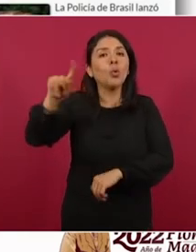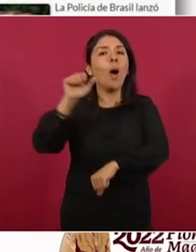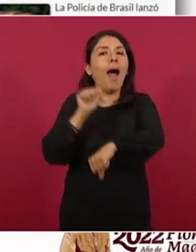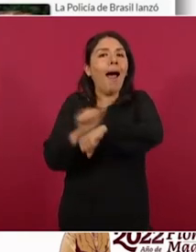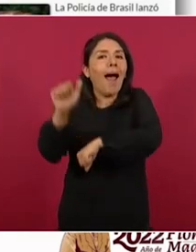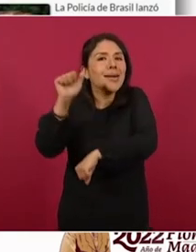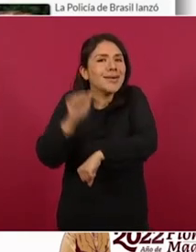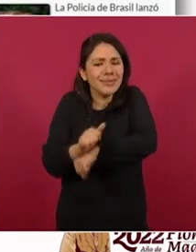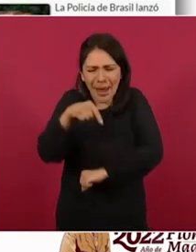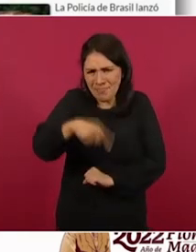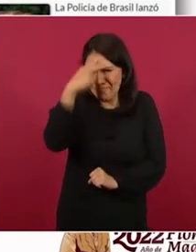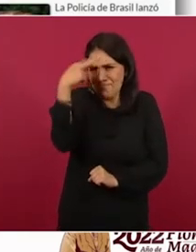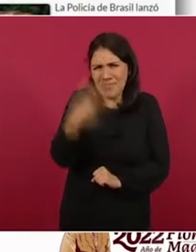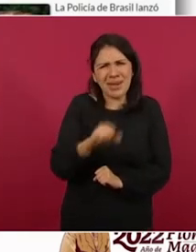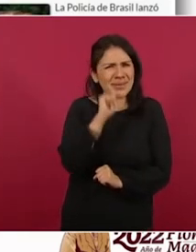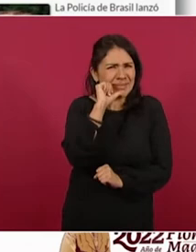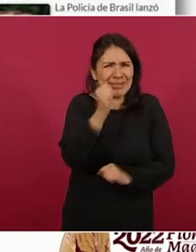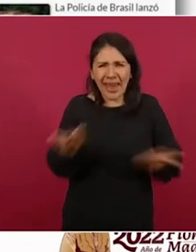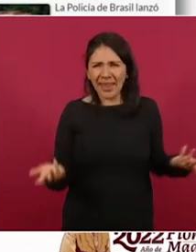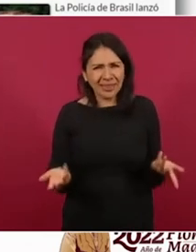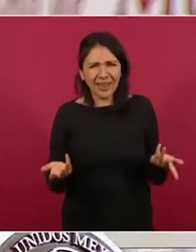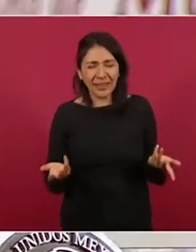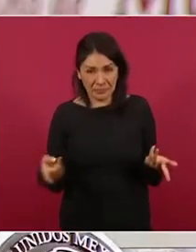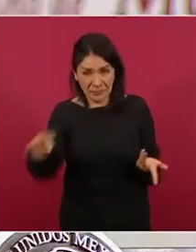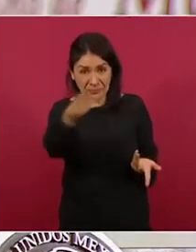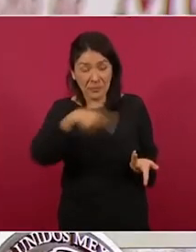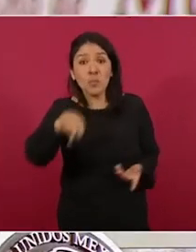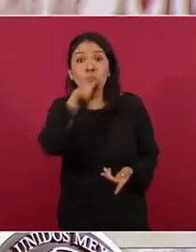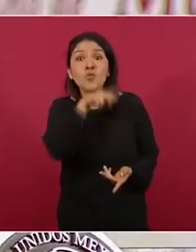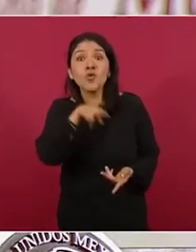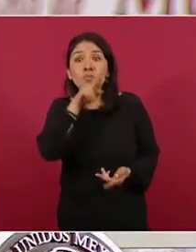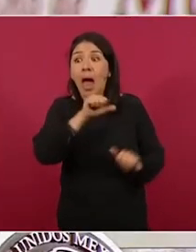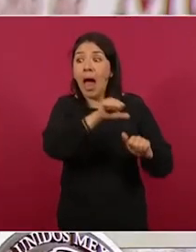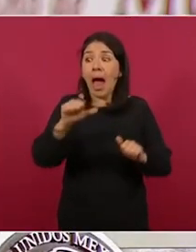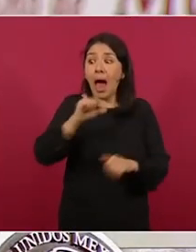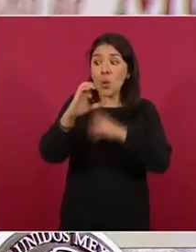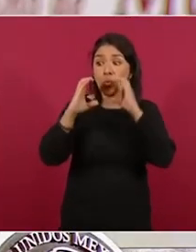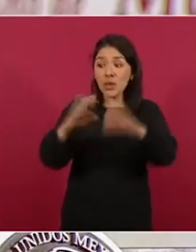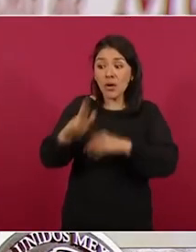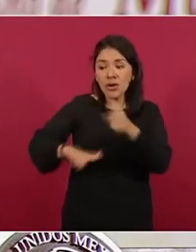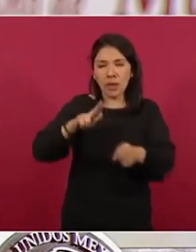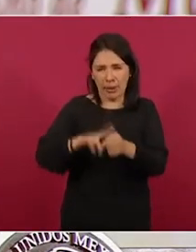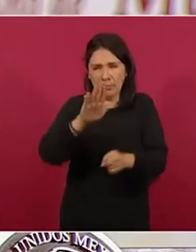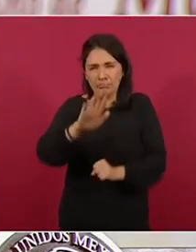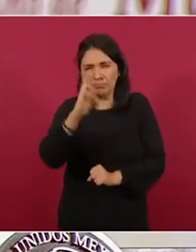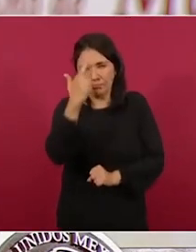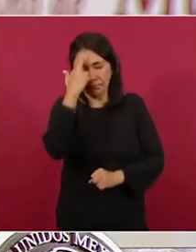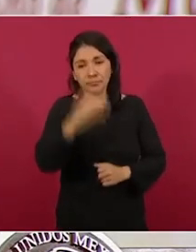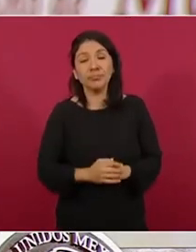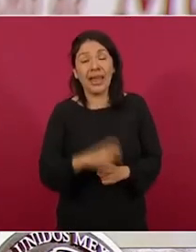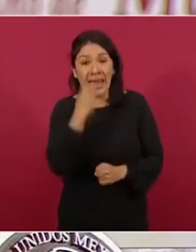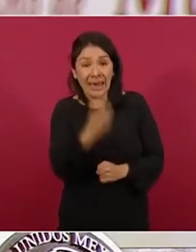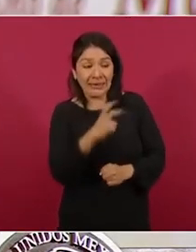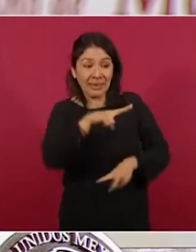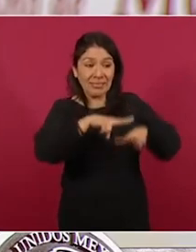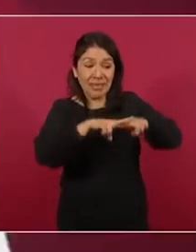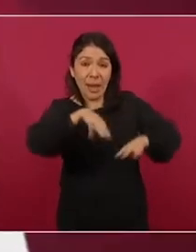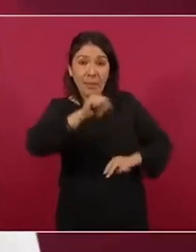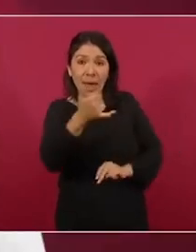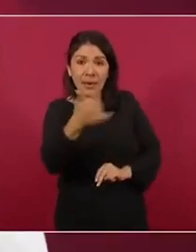y no a México Para los que están preocupados por el medio ambiente podemos recordar que el proyecto del Tren Maya